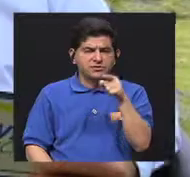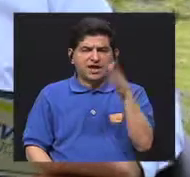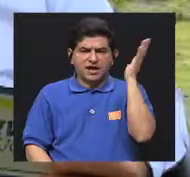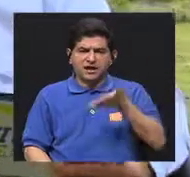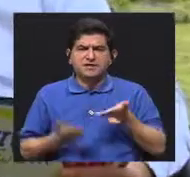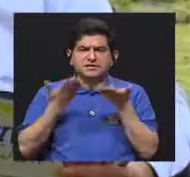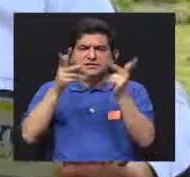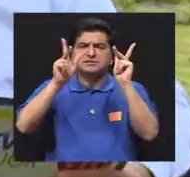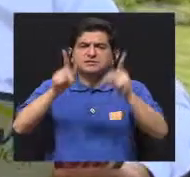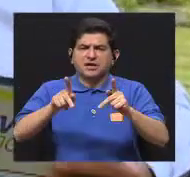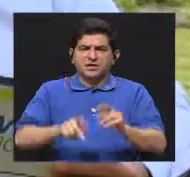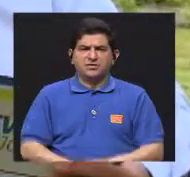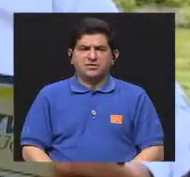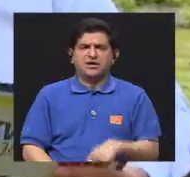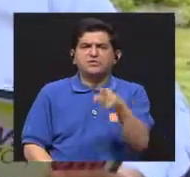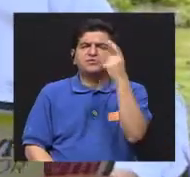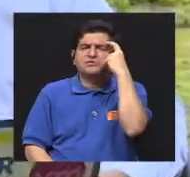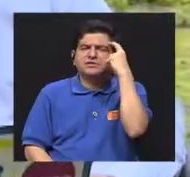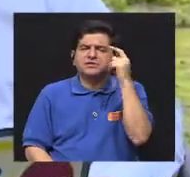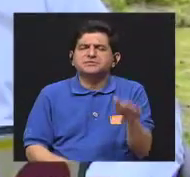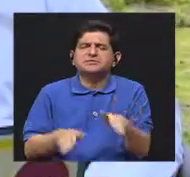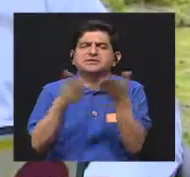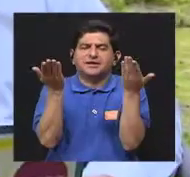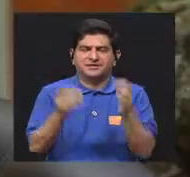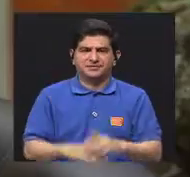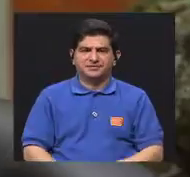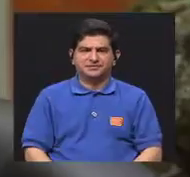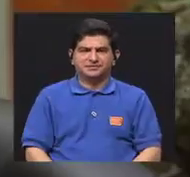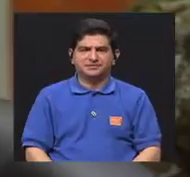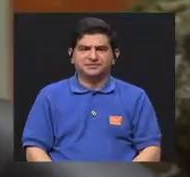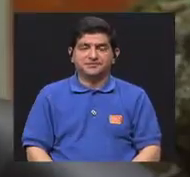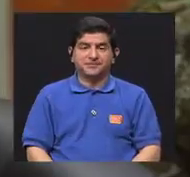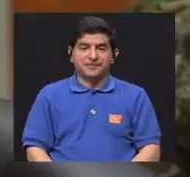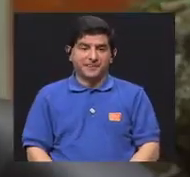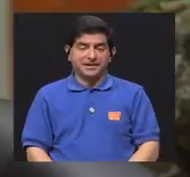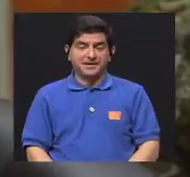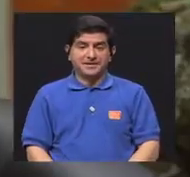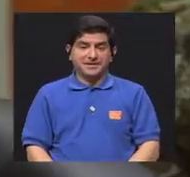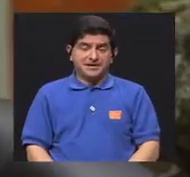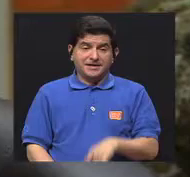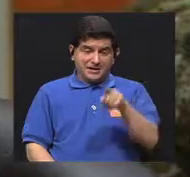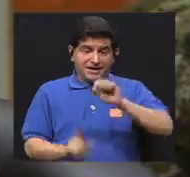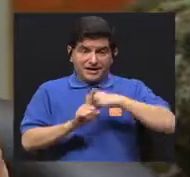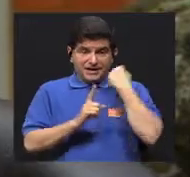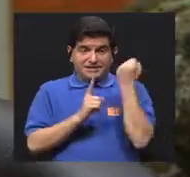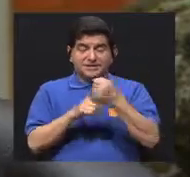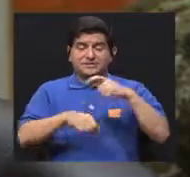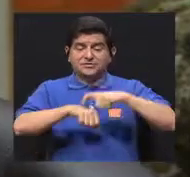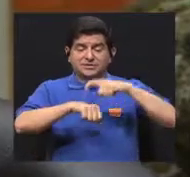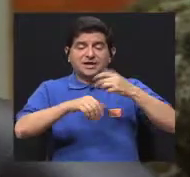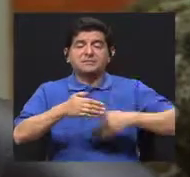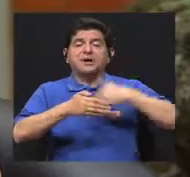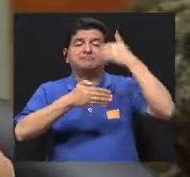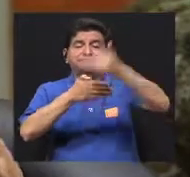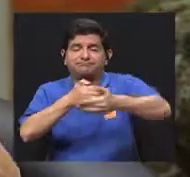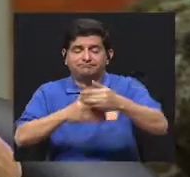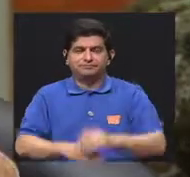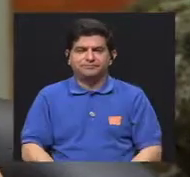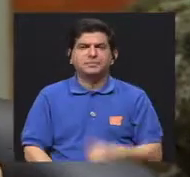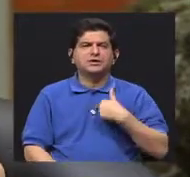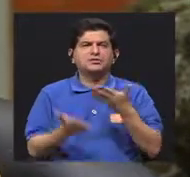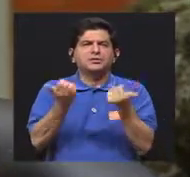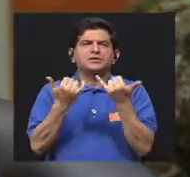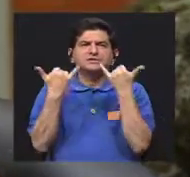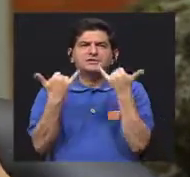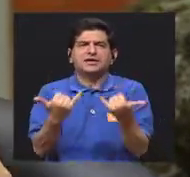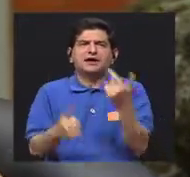quien las descarga y se la dan a sus pacientes. ¿Cómo han pensado esta parte? Bueno, eso sí viene a ser como una etapa posterior. Ahorita, pues